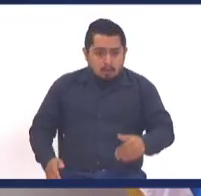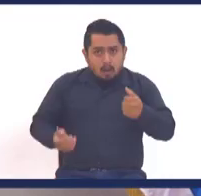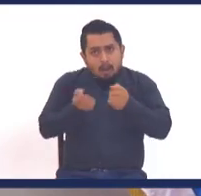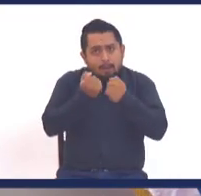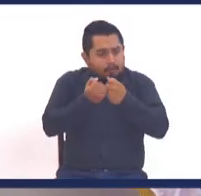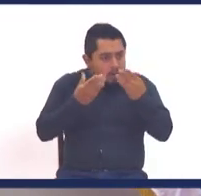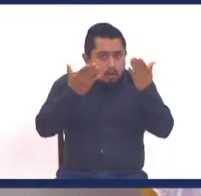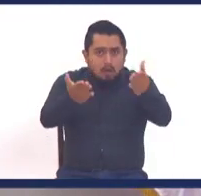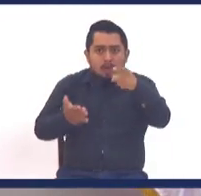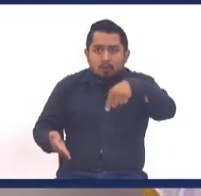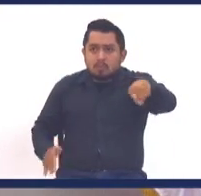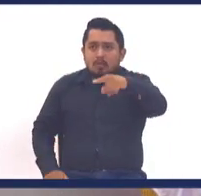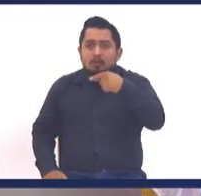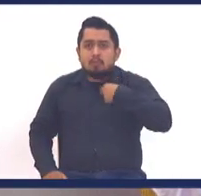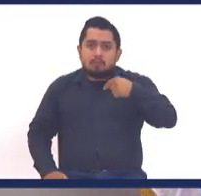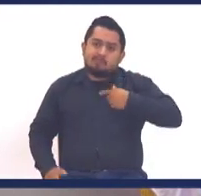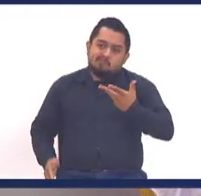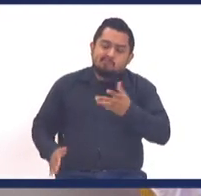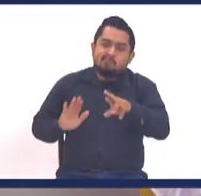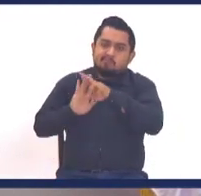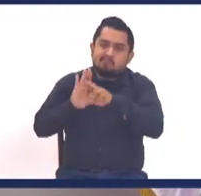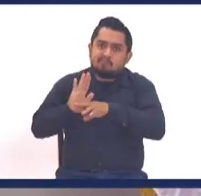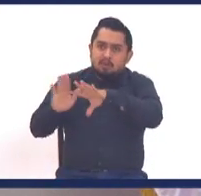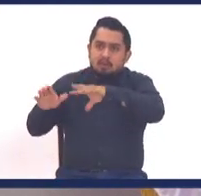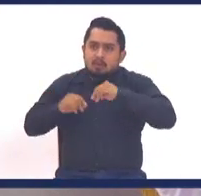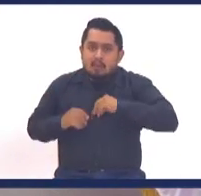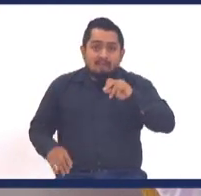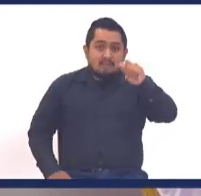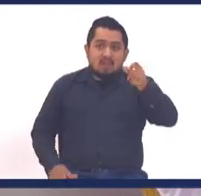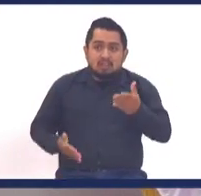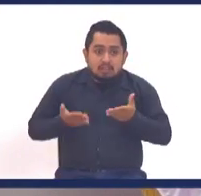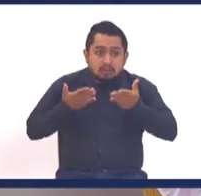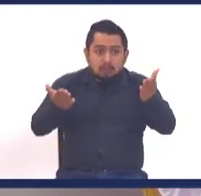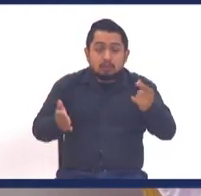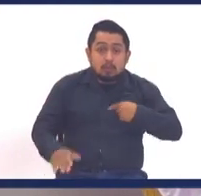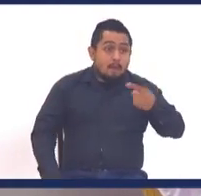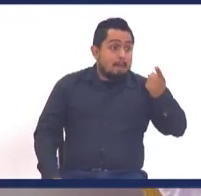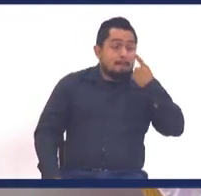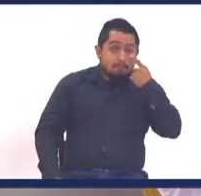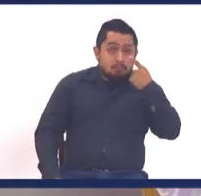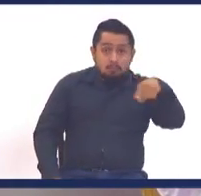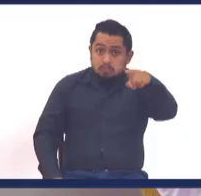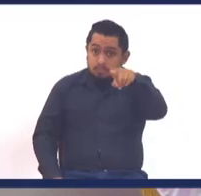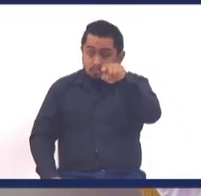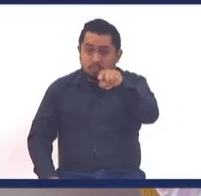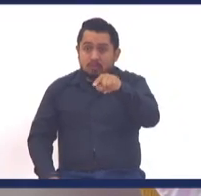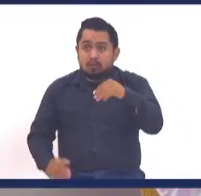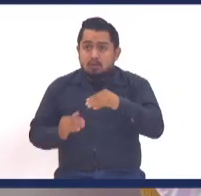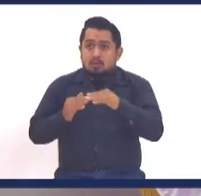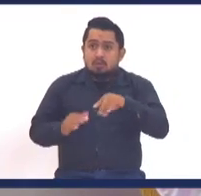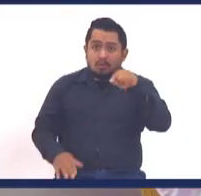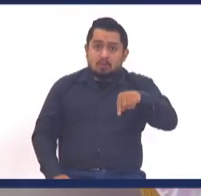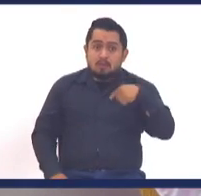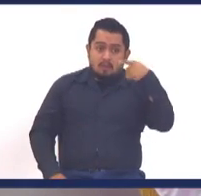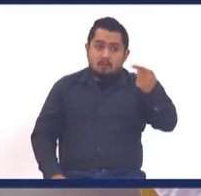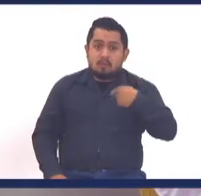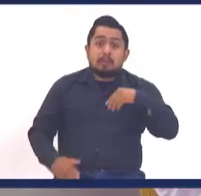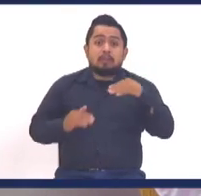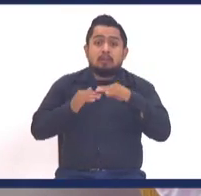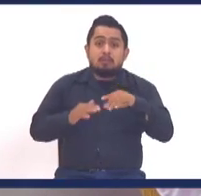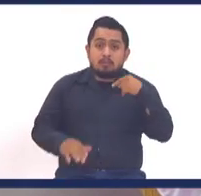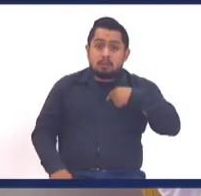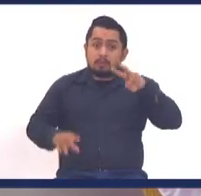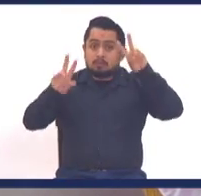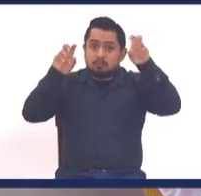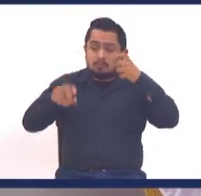todos. Ojalá que podamos tener la facilidad de conseguir una, pero si no, por favor, búsquela, porque no solamente sucederá esto, sino que se ha autorizado,